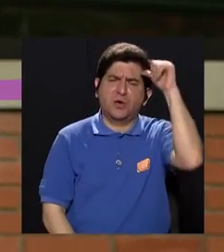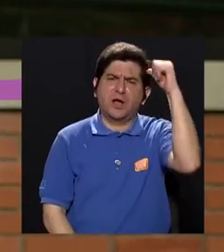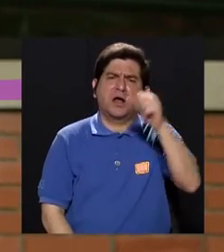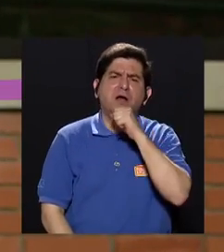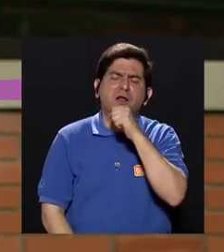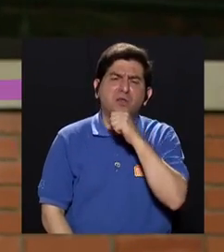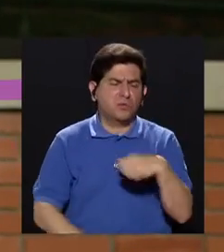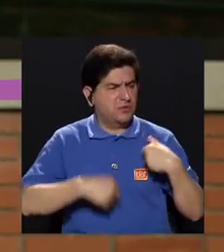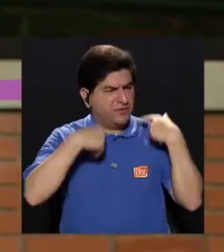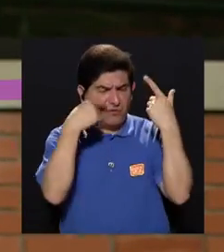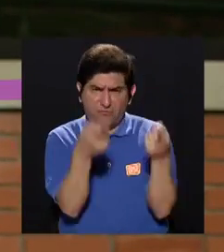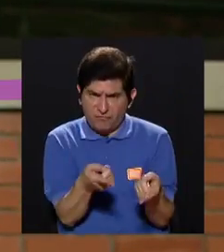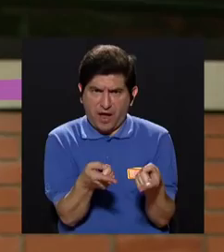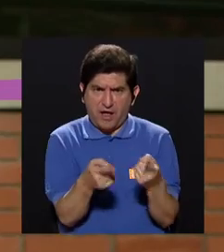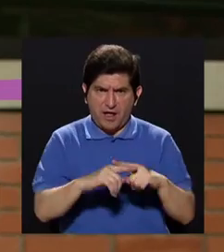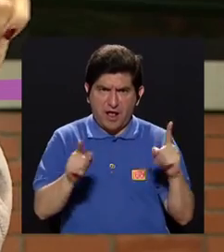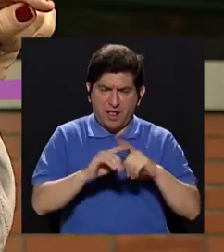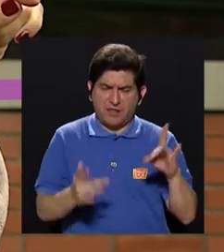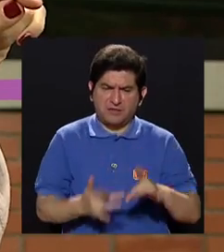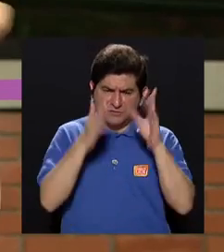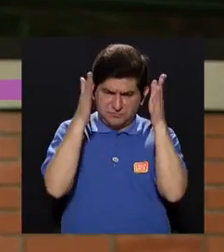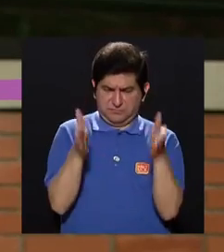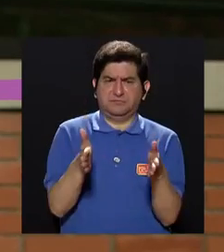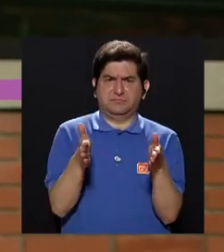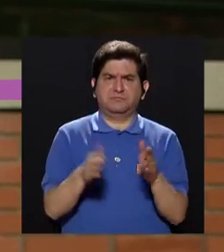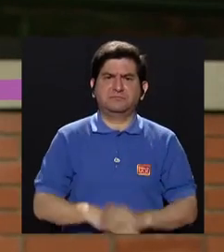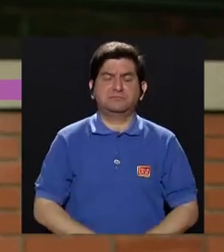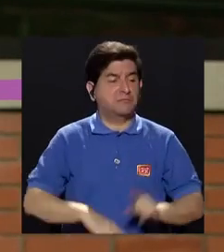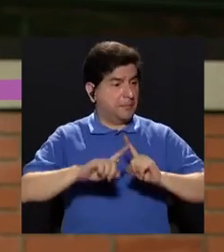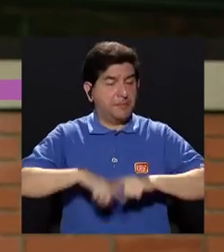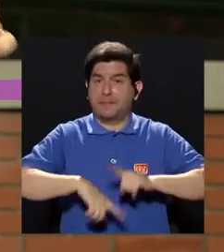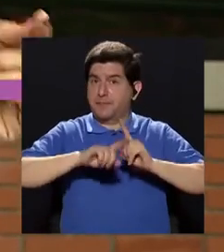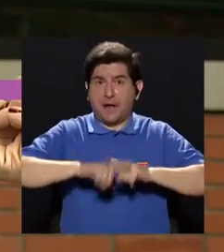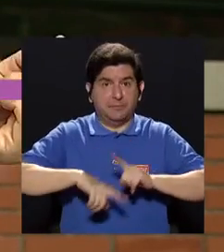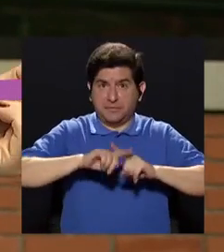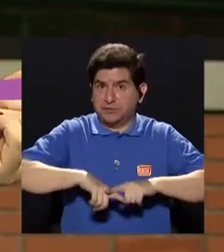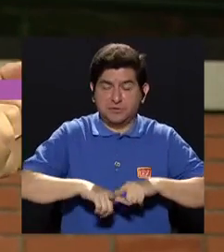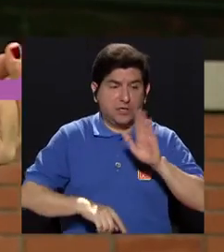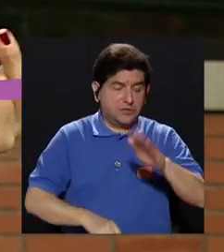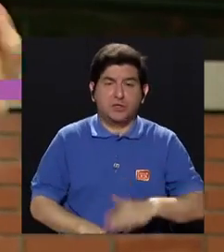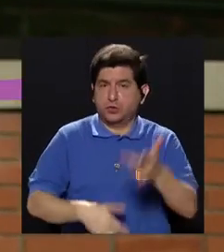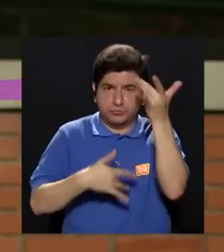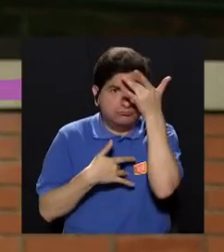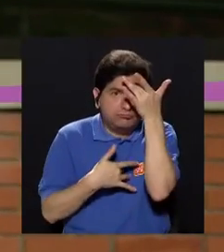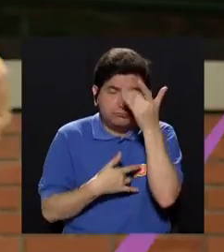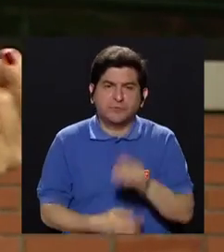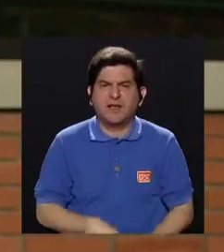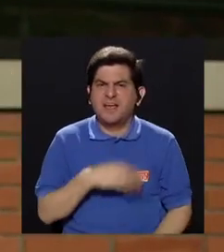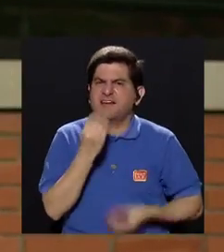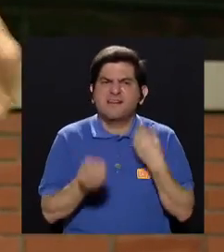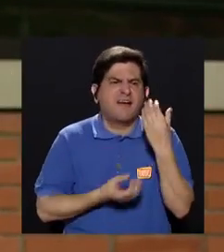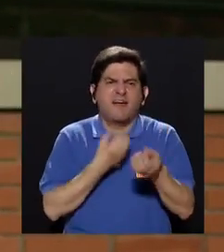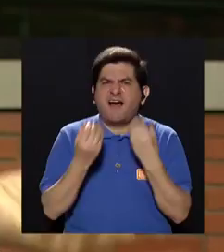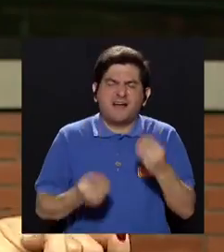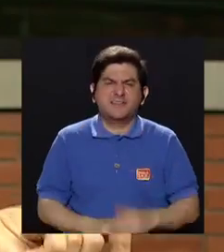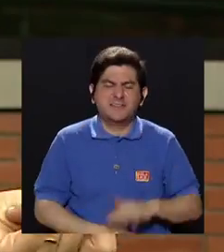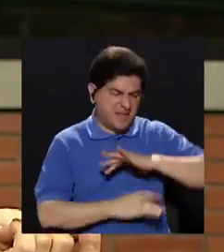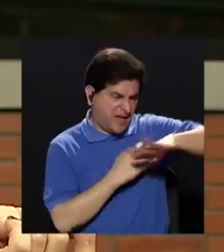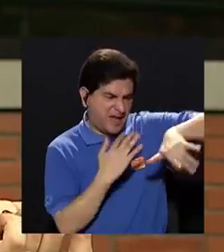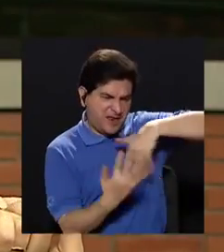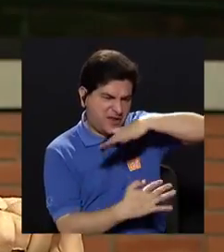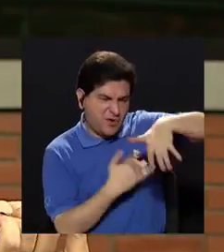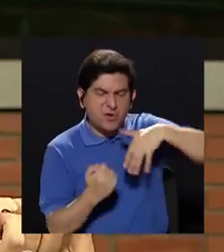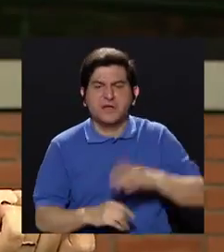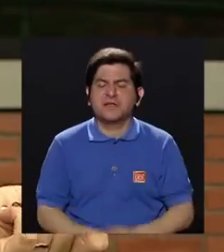acude a varios especialistas, ¿verdad? Dependiendo como de sus padecimientos, ¿cómo hacer con esto la interacción de los